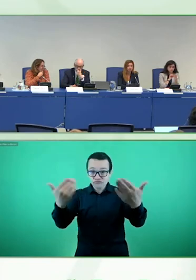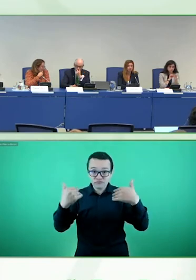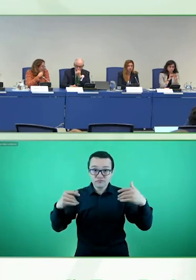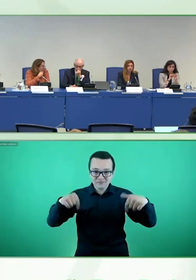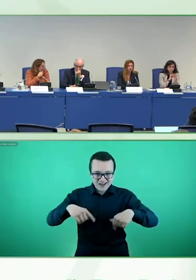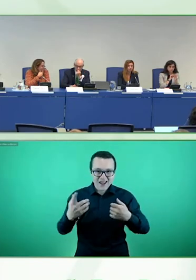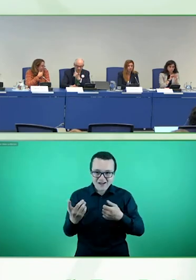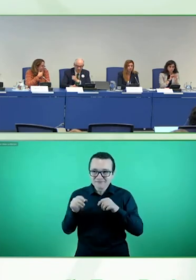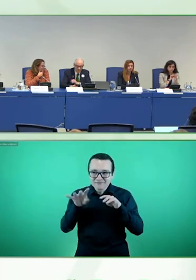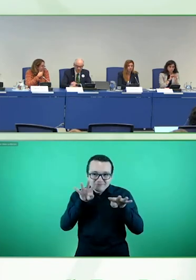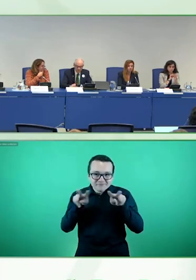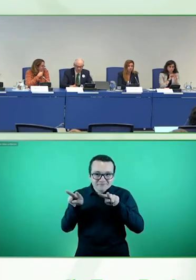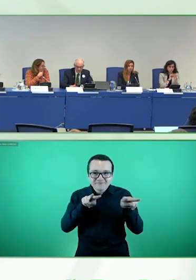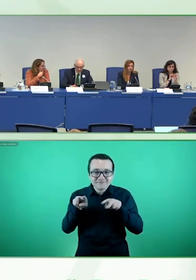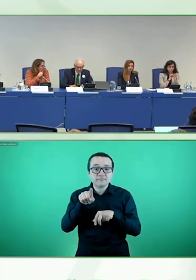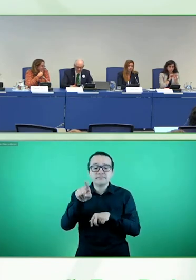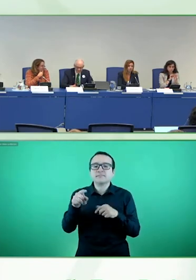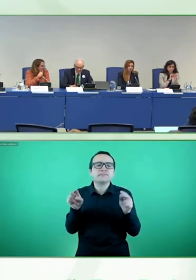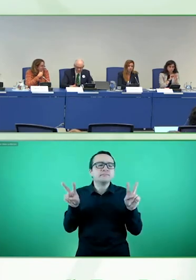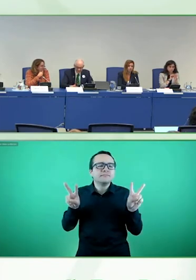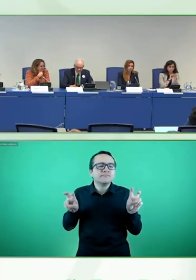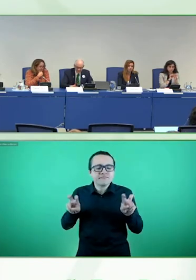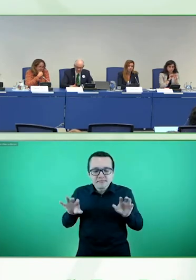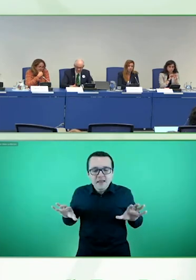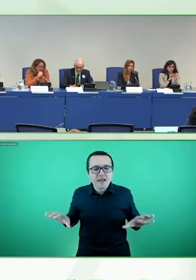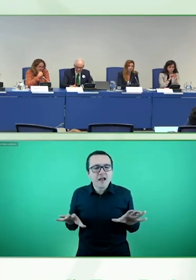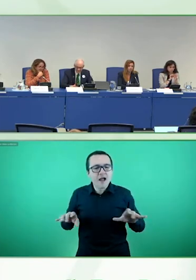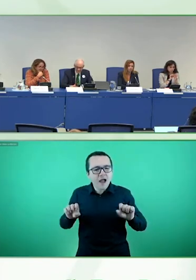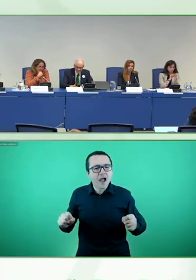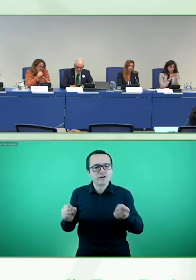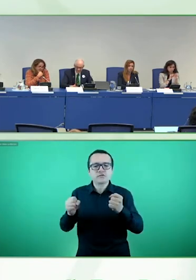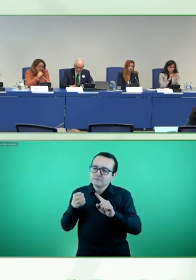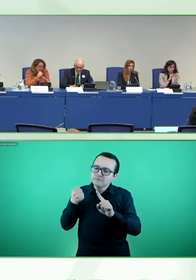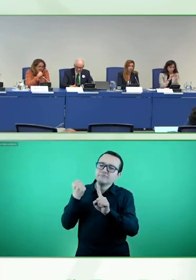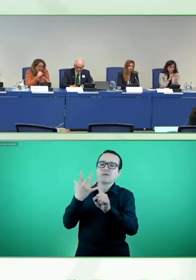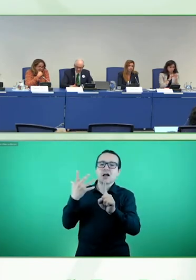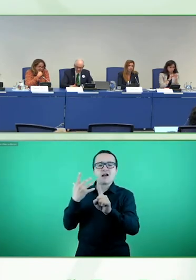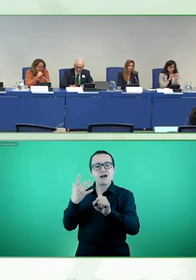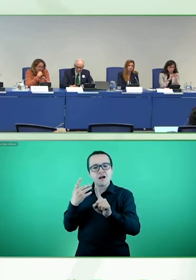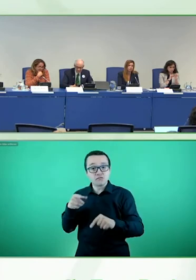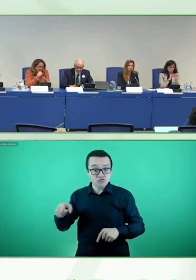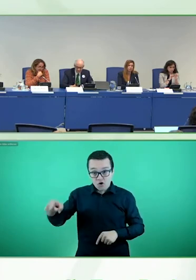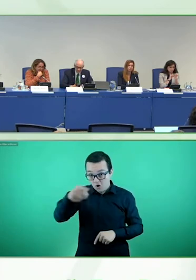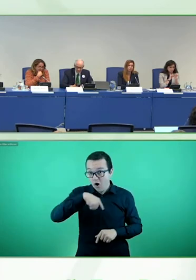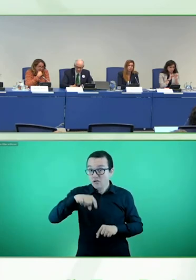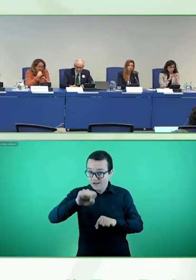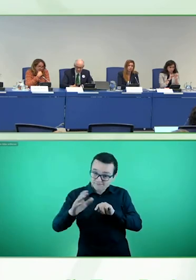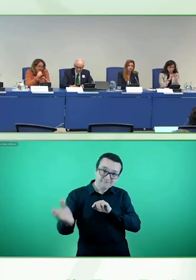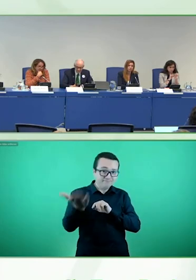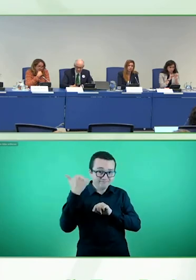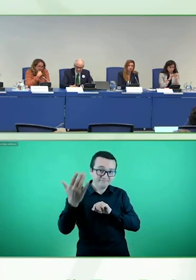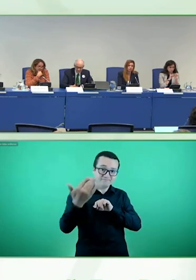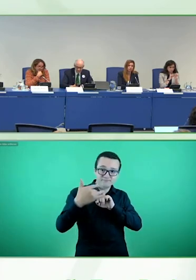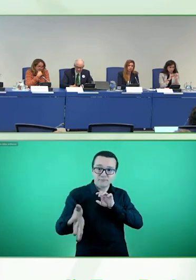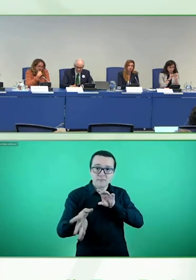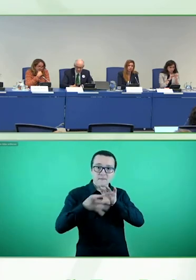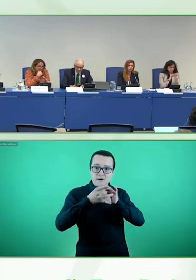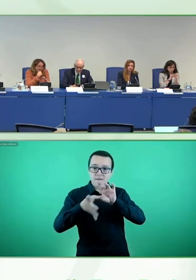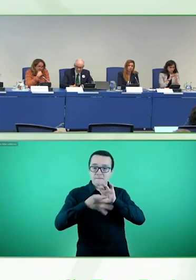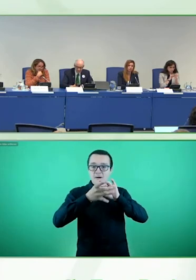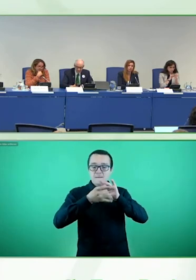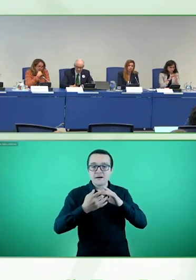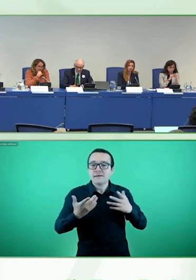de impacto que tiene la Fundación, cuáles son las acciones a las que todos ustedes se pueden sumar y las acciones en las que nosotros pensamos